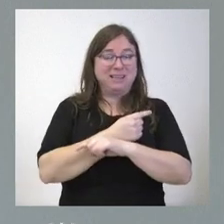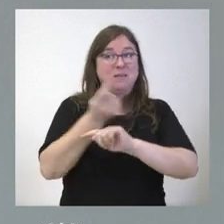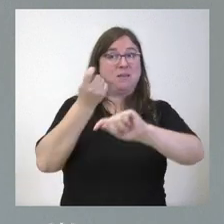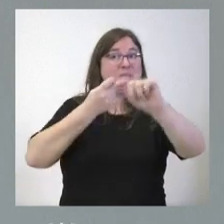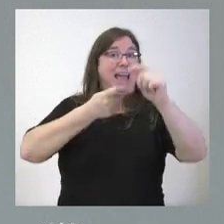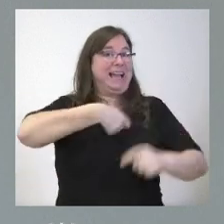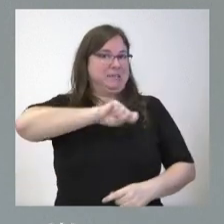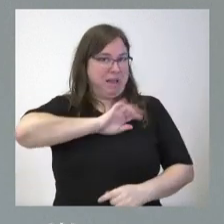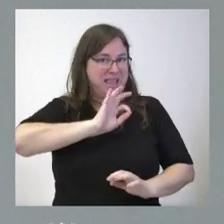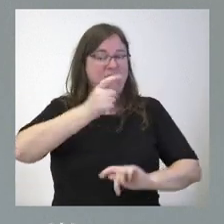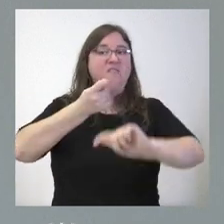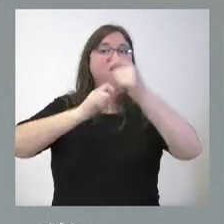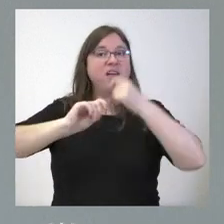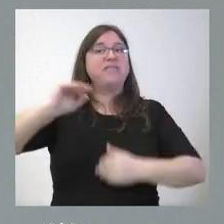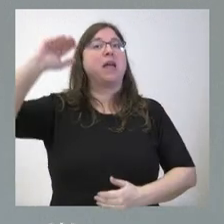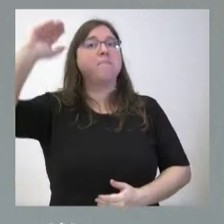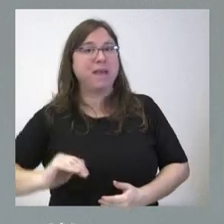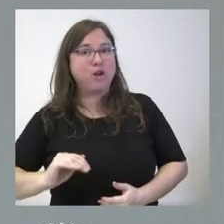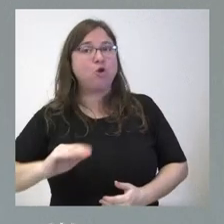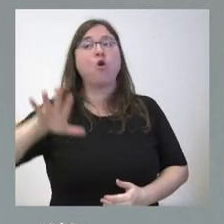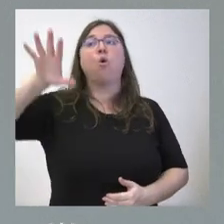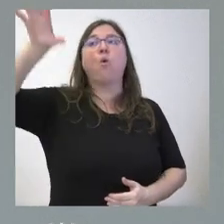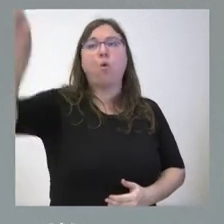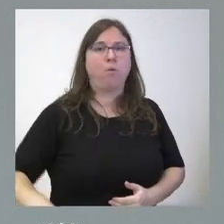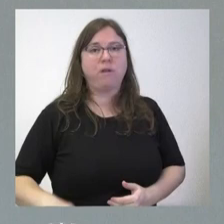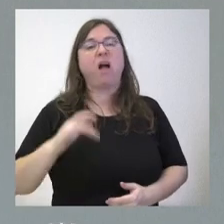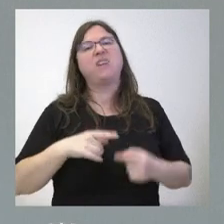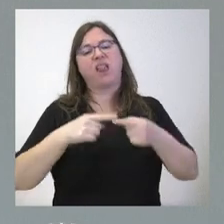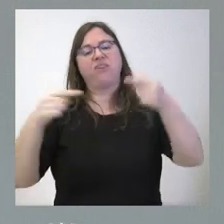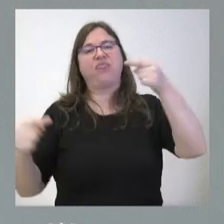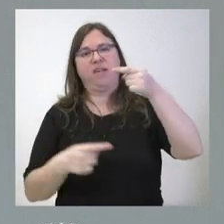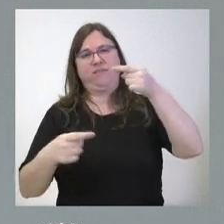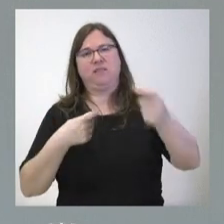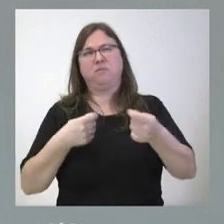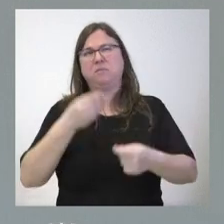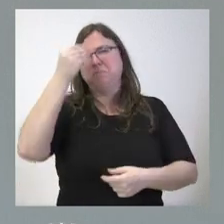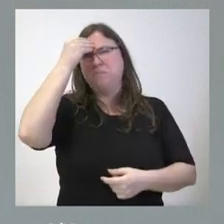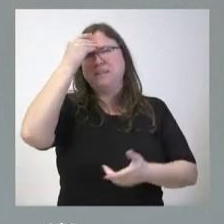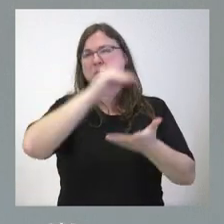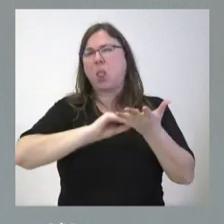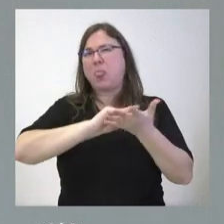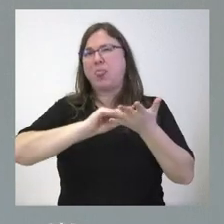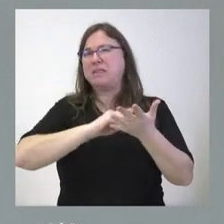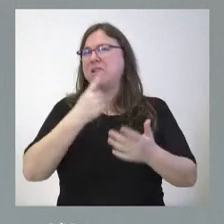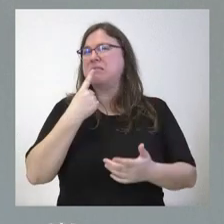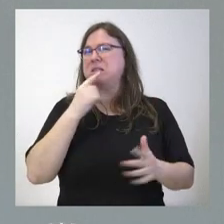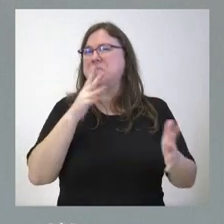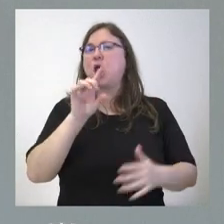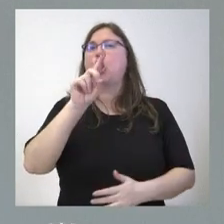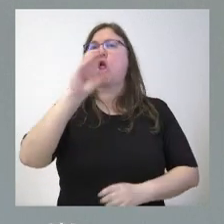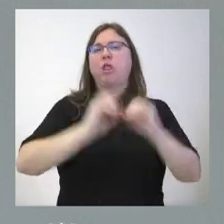de lo que se importa y se incurre en un déficit comercial creo que los últimos datos pues situaban en el entorno del 12%